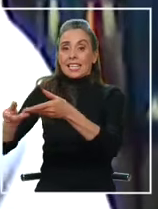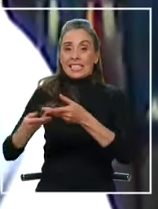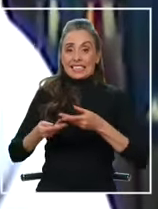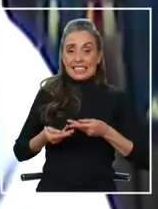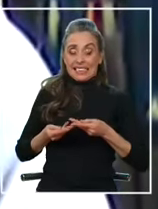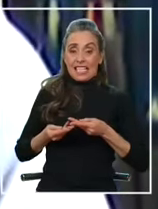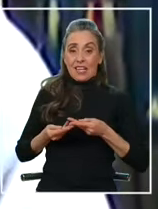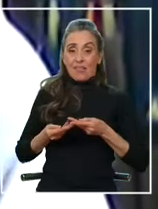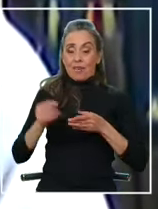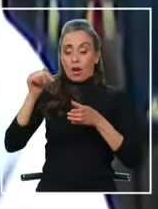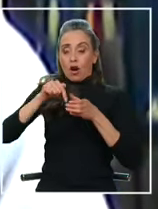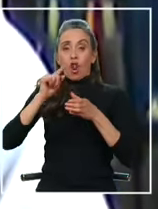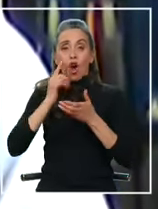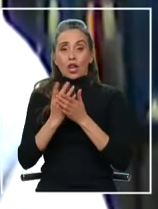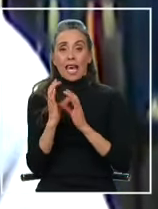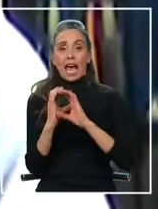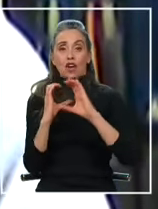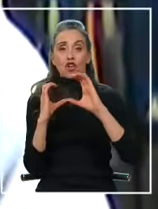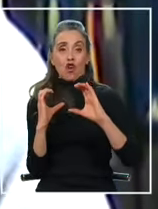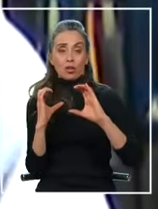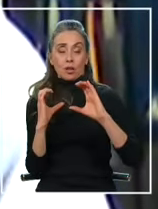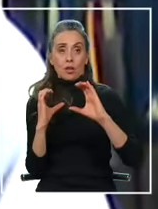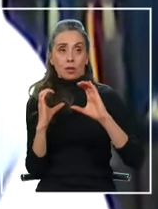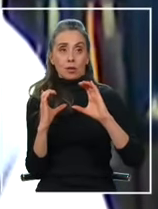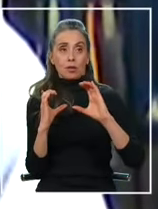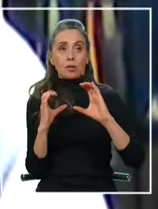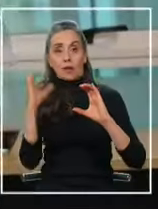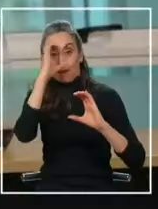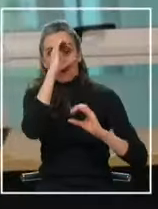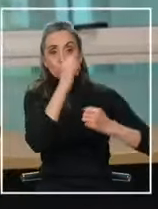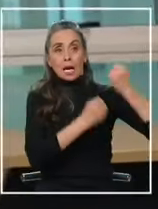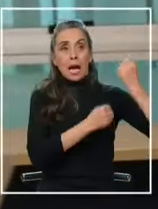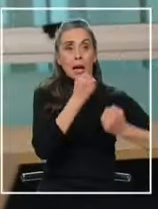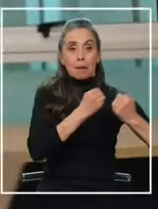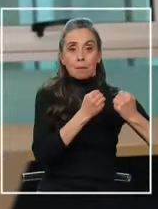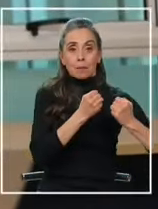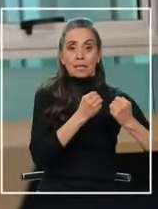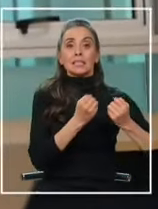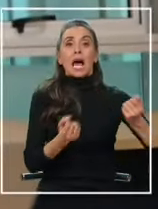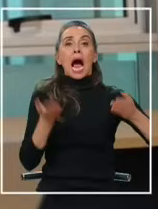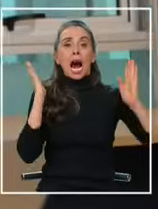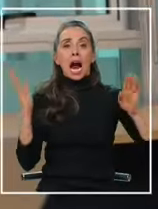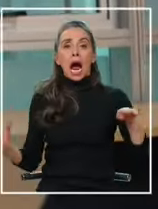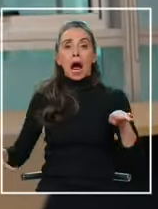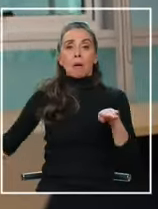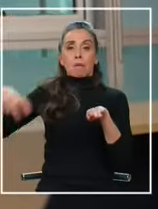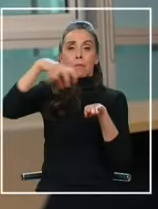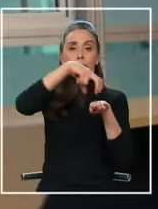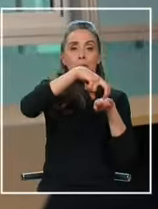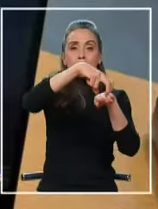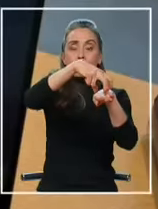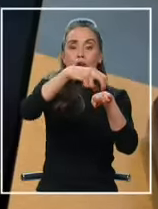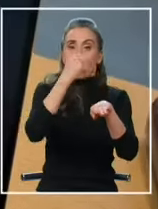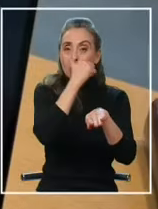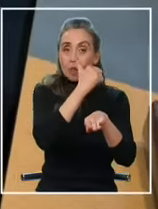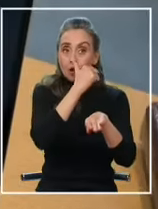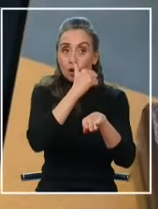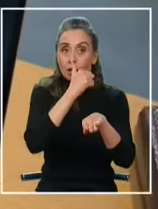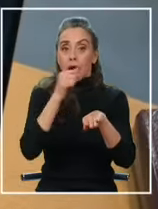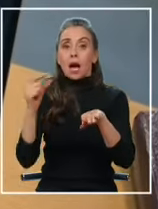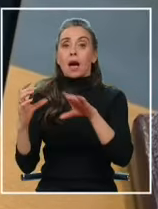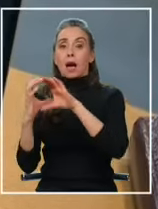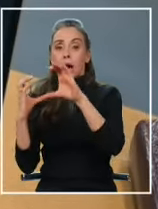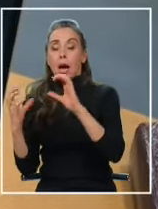que recibe esta mercancía lo que hace es buscar una compañía que lleve a cabo el transporte de esta droga recoge esa